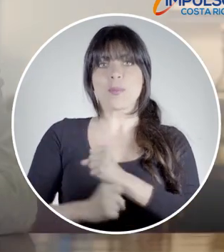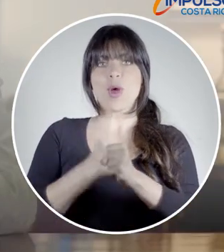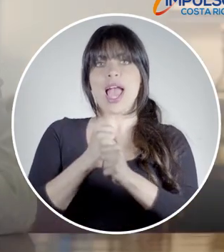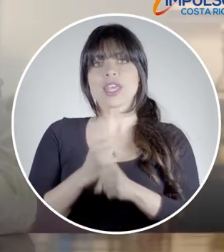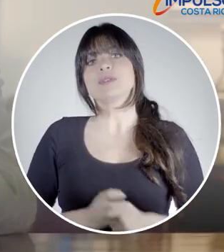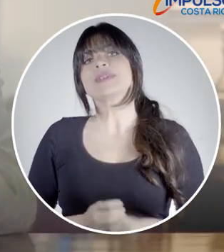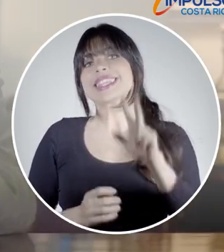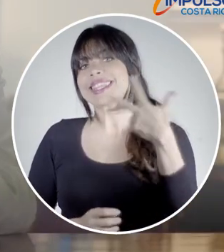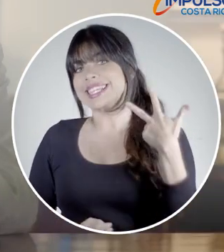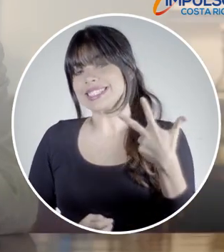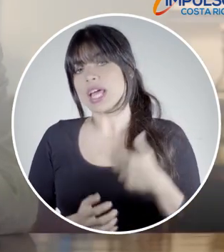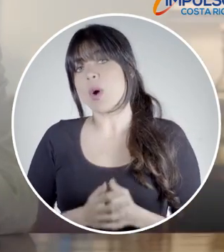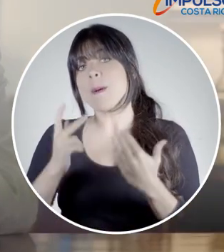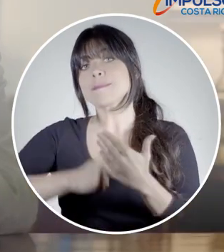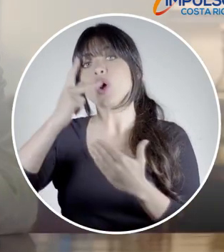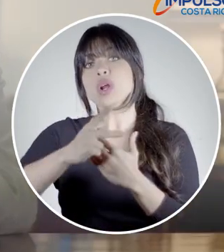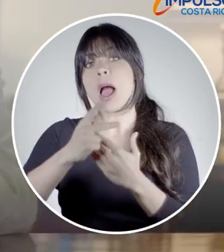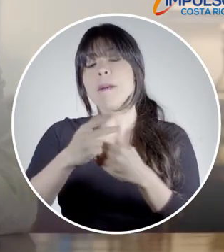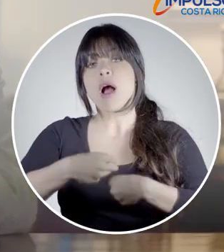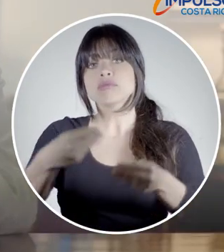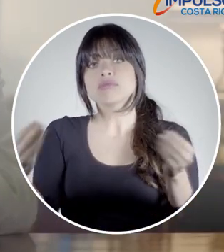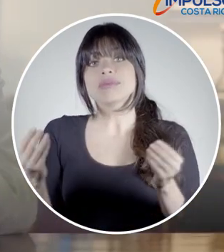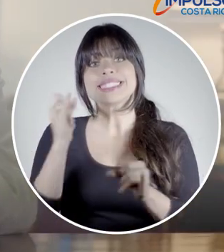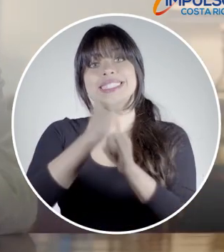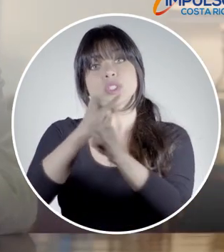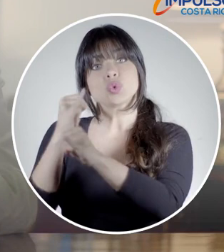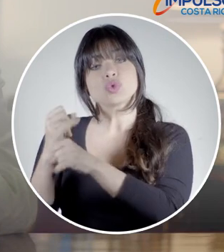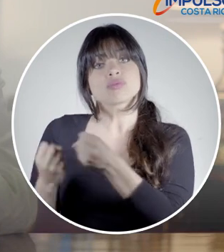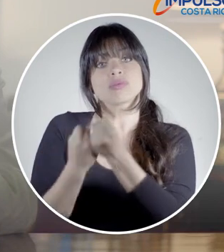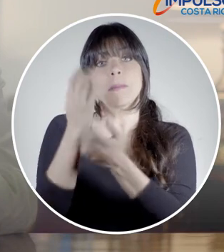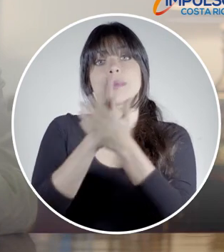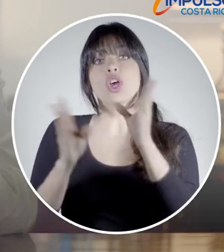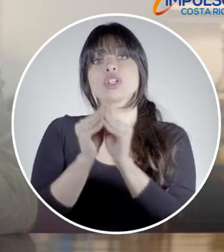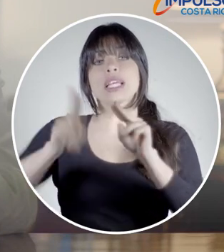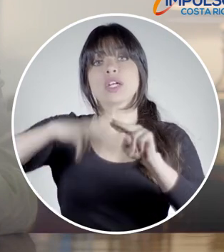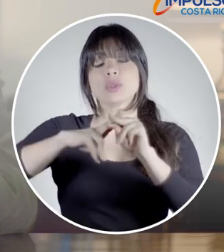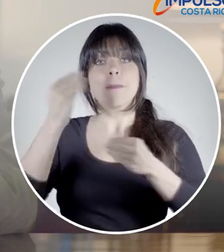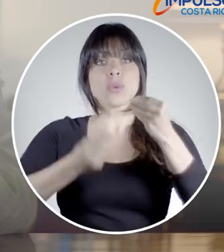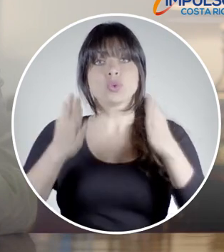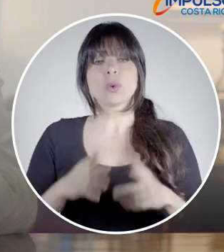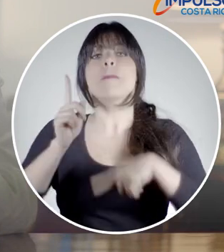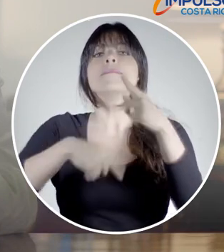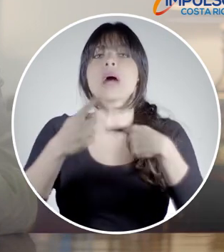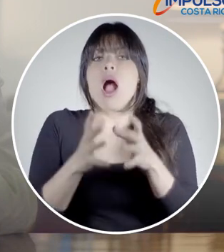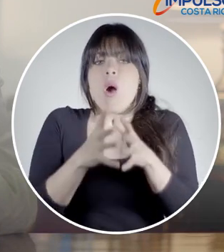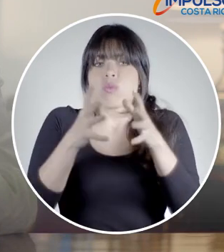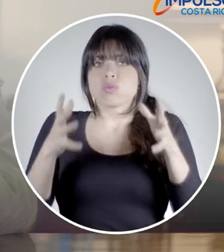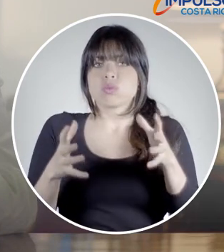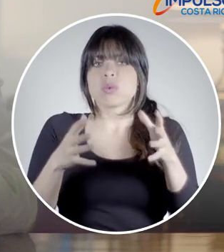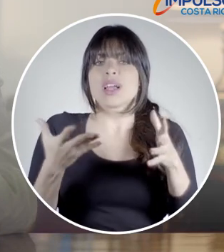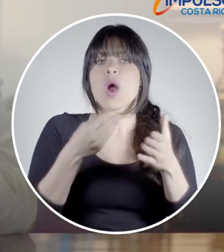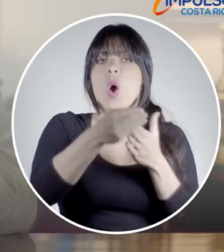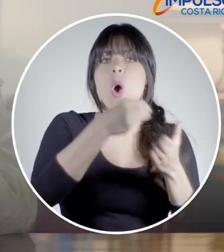Tercero, el programa de abastecimiento institucional del Consejo Nacional de Producción aumentará compras a